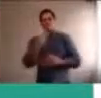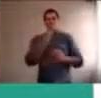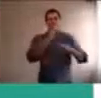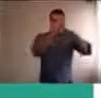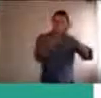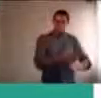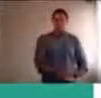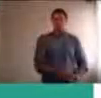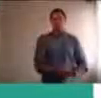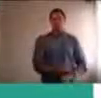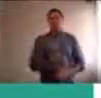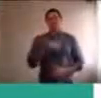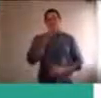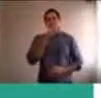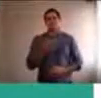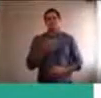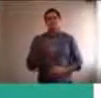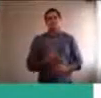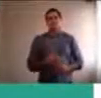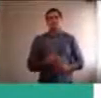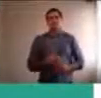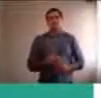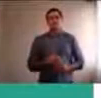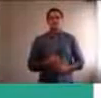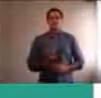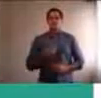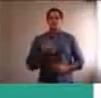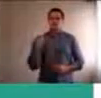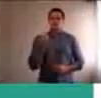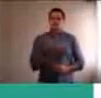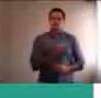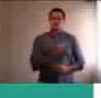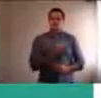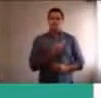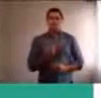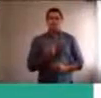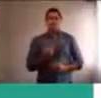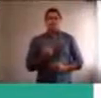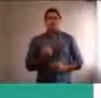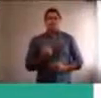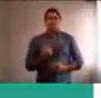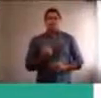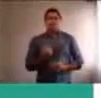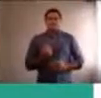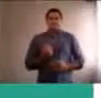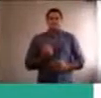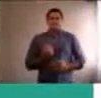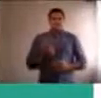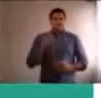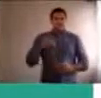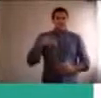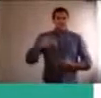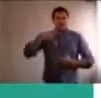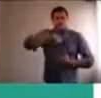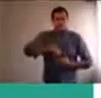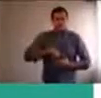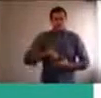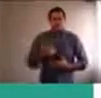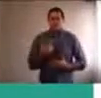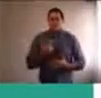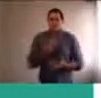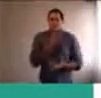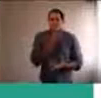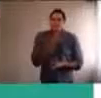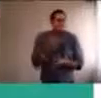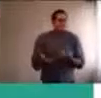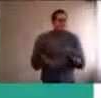excelencia, tiene el sello, de una profunda incertidumbre, y la incertidumbre, las emociones,